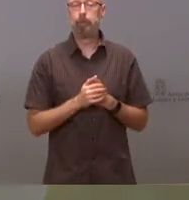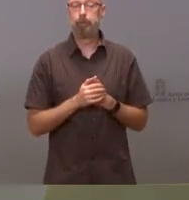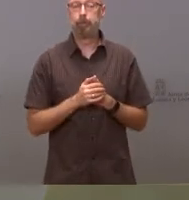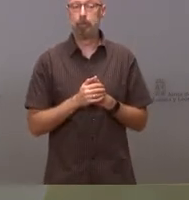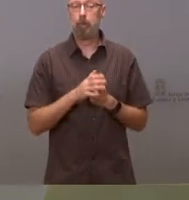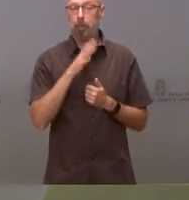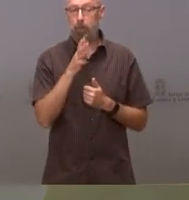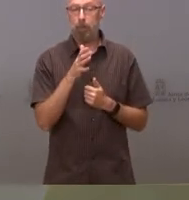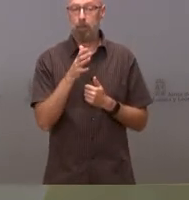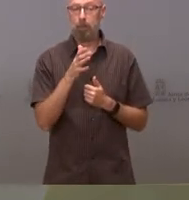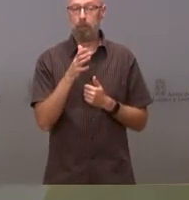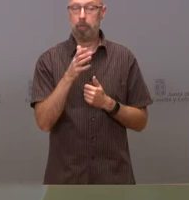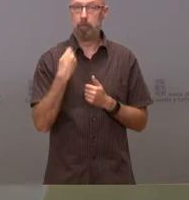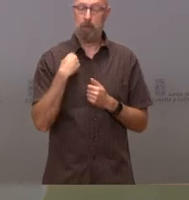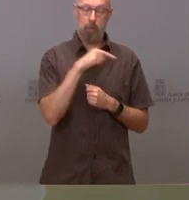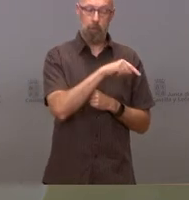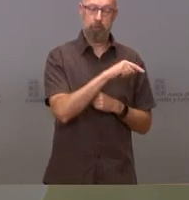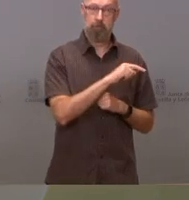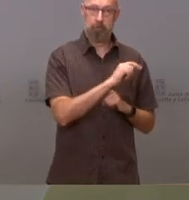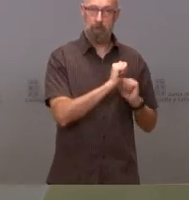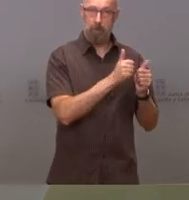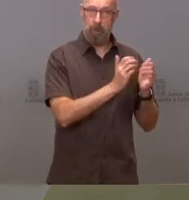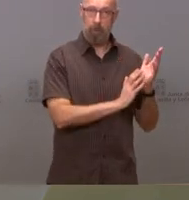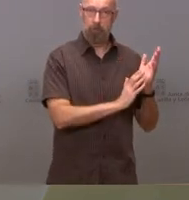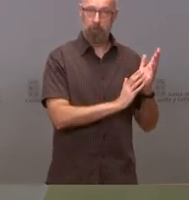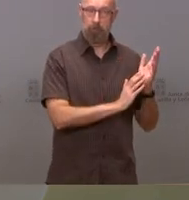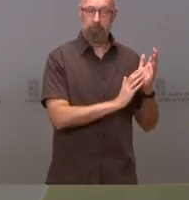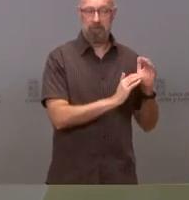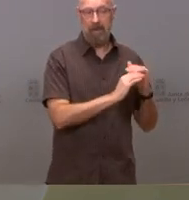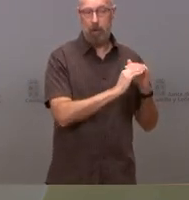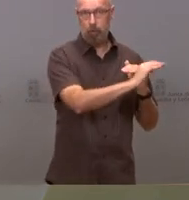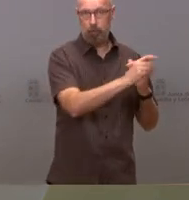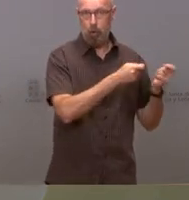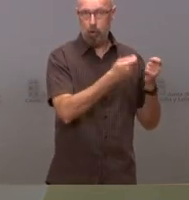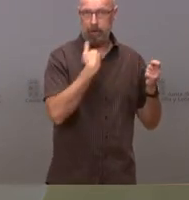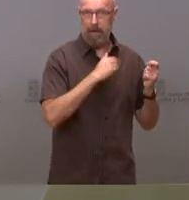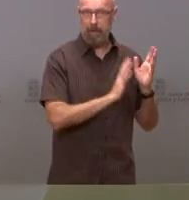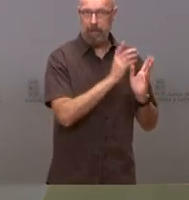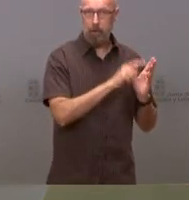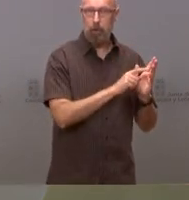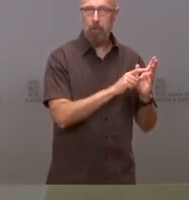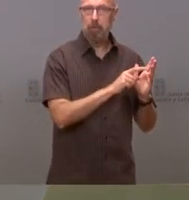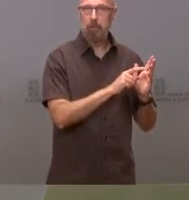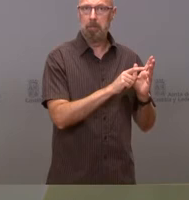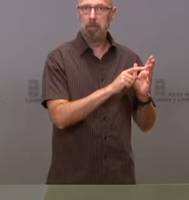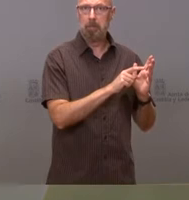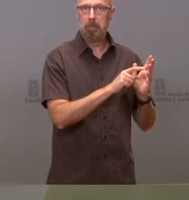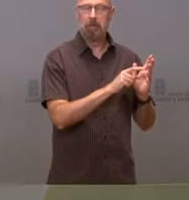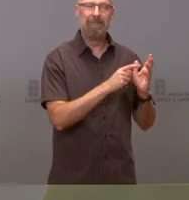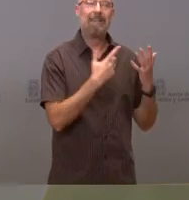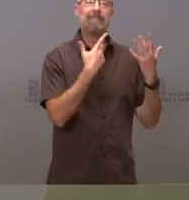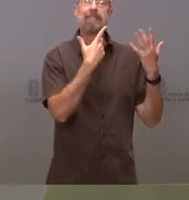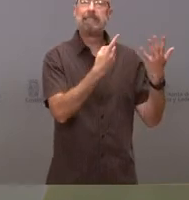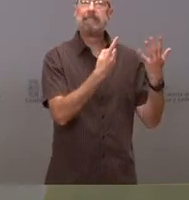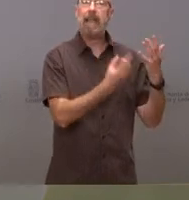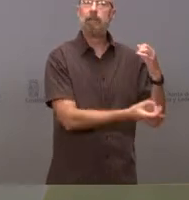incendio de Nava la Cruz estaba apenas estabilizado, de forma intencional, con seis focos, se